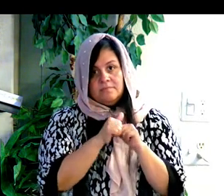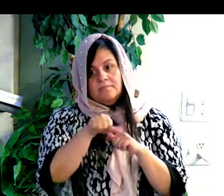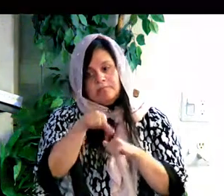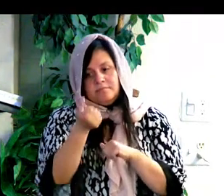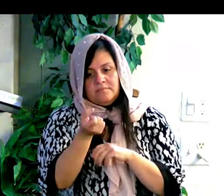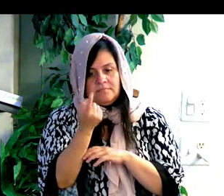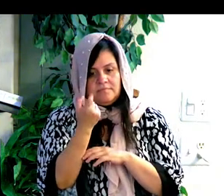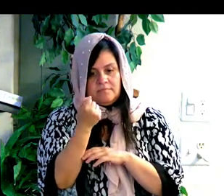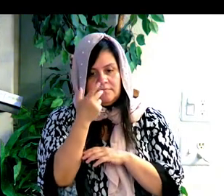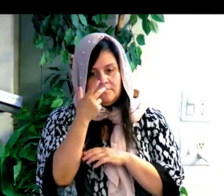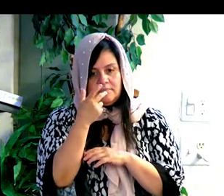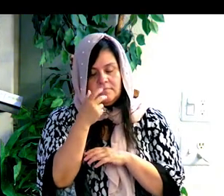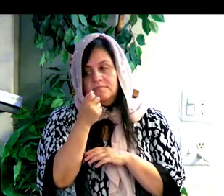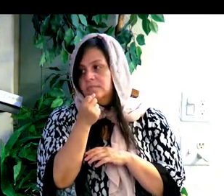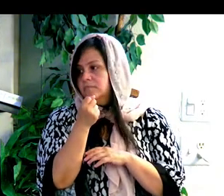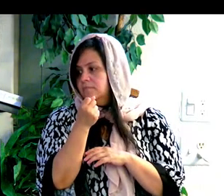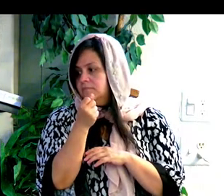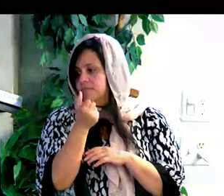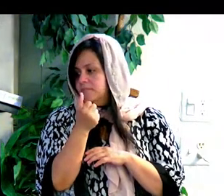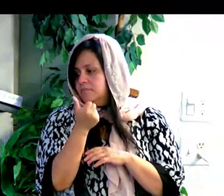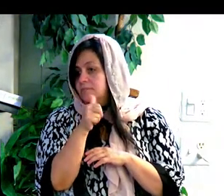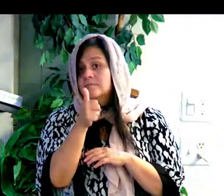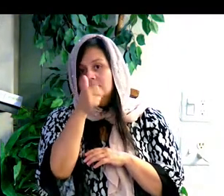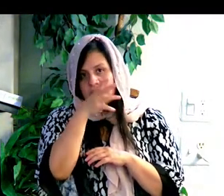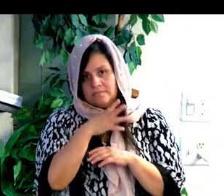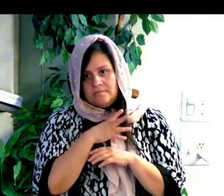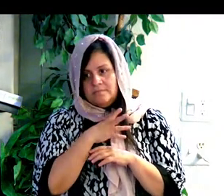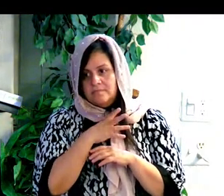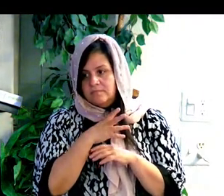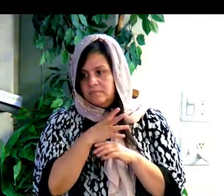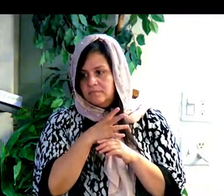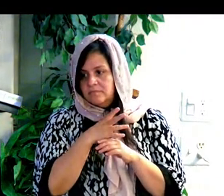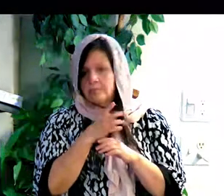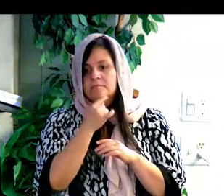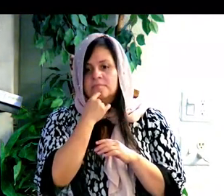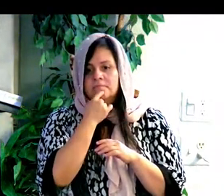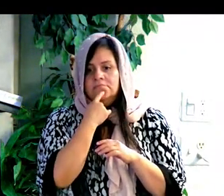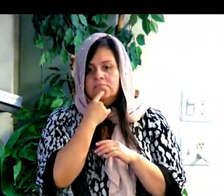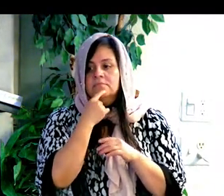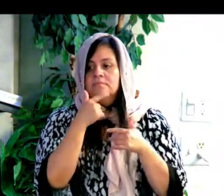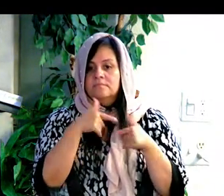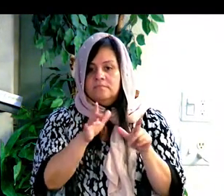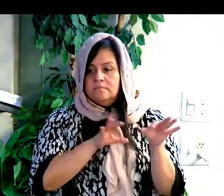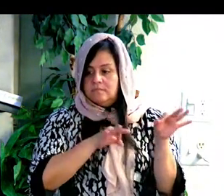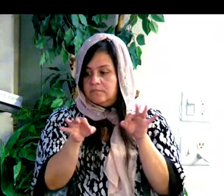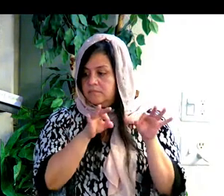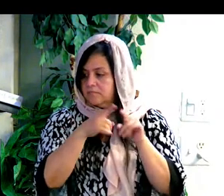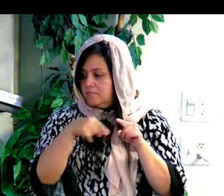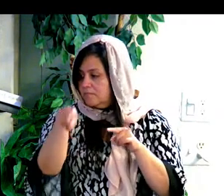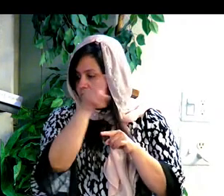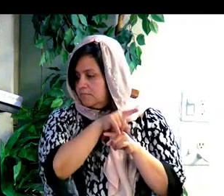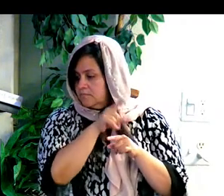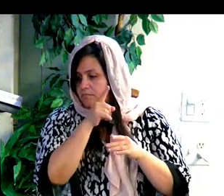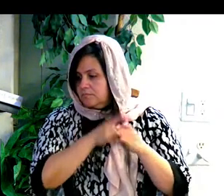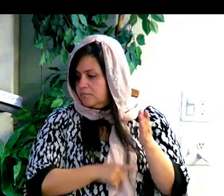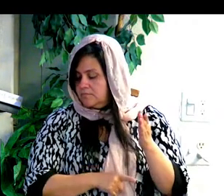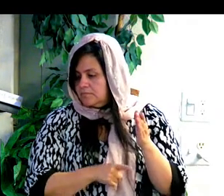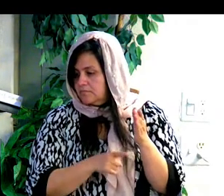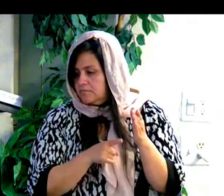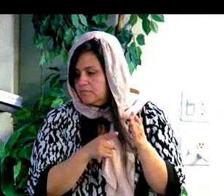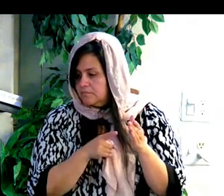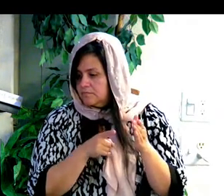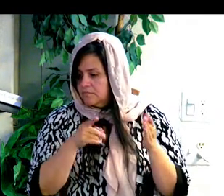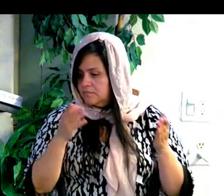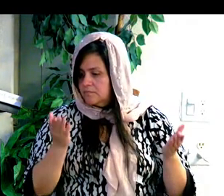was poured out. Entonces, Pedro, poniéndose en pie con los once, alzó la voz y les declaró,